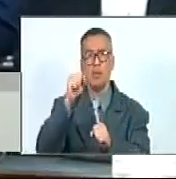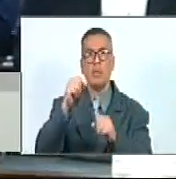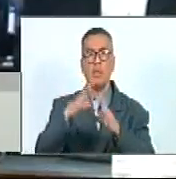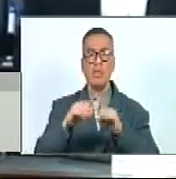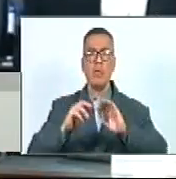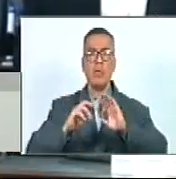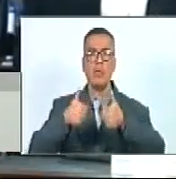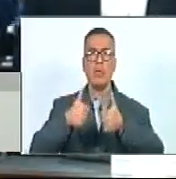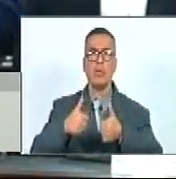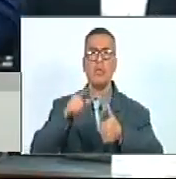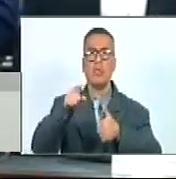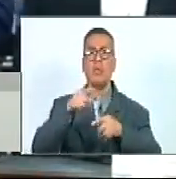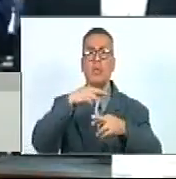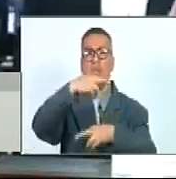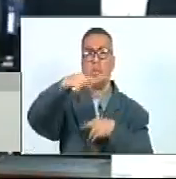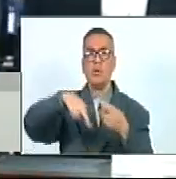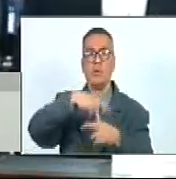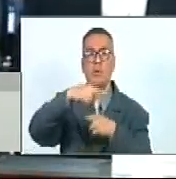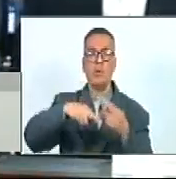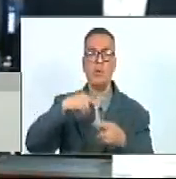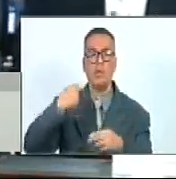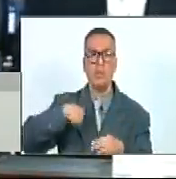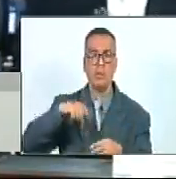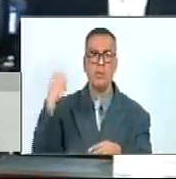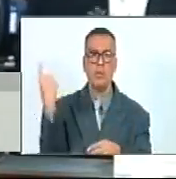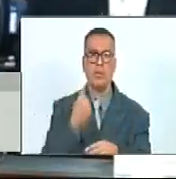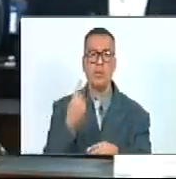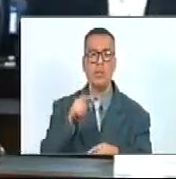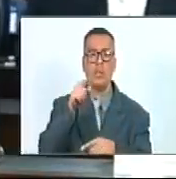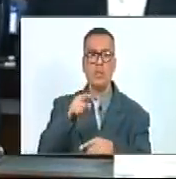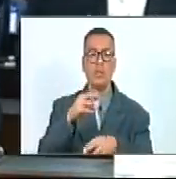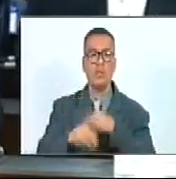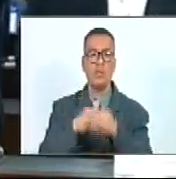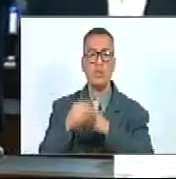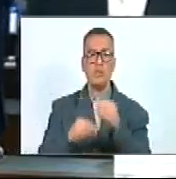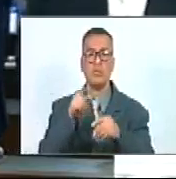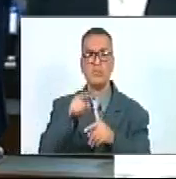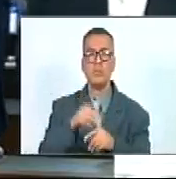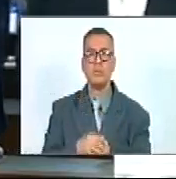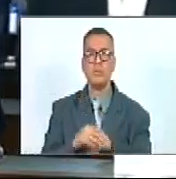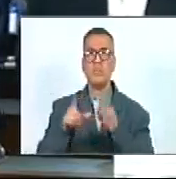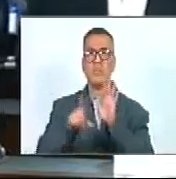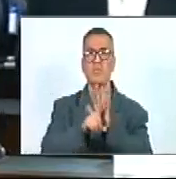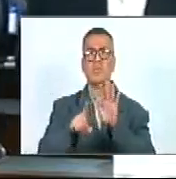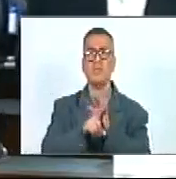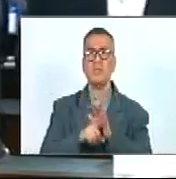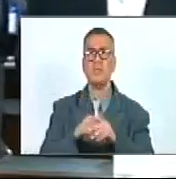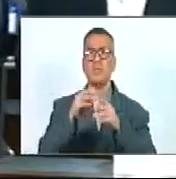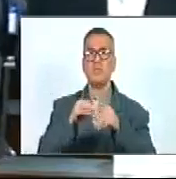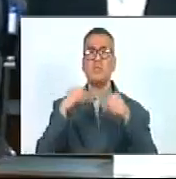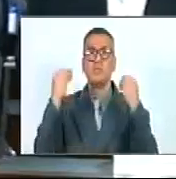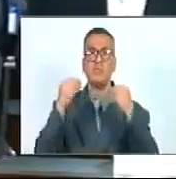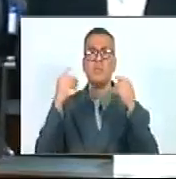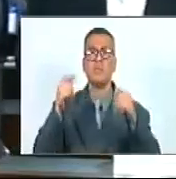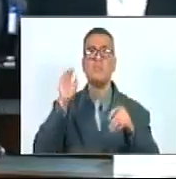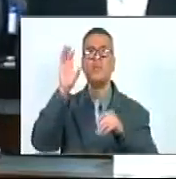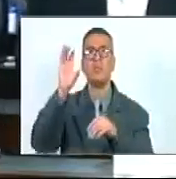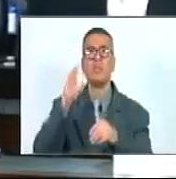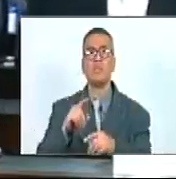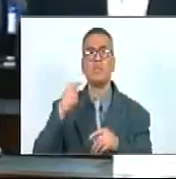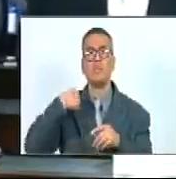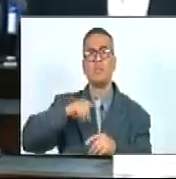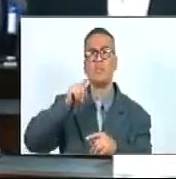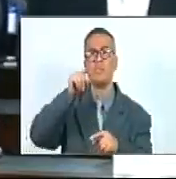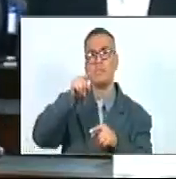Iniciativas Que En Revolución Hemos Querido Y Que Se Ha Hacido Incluso De Nuestro Plan De La Patria Teniendo Como